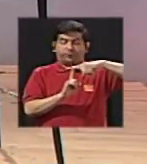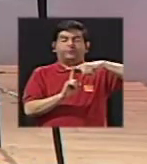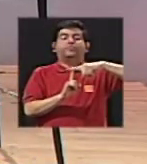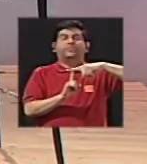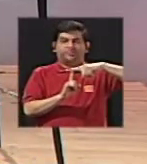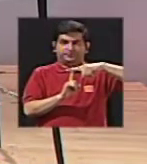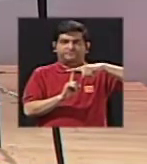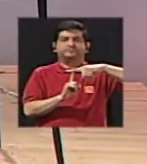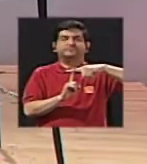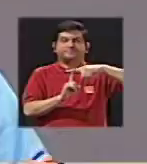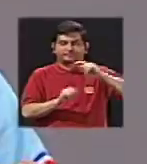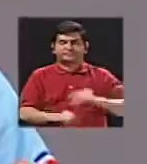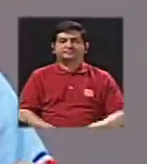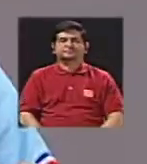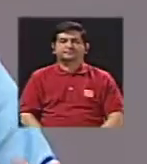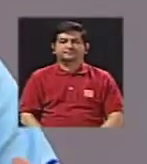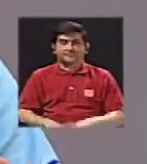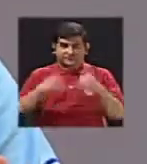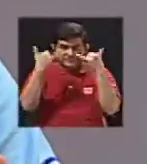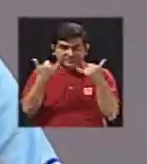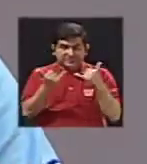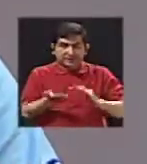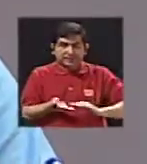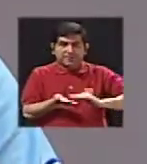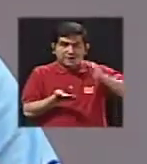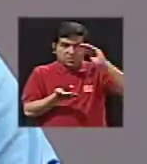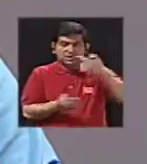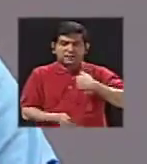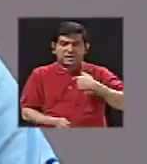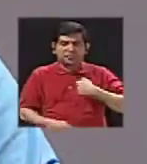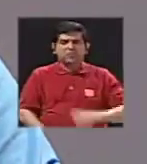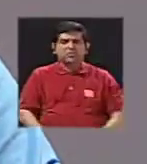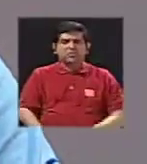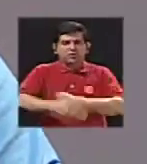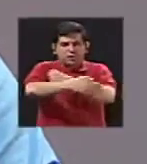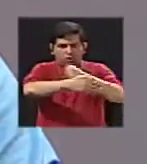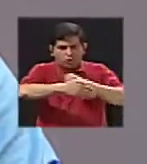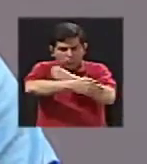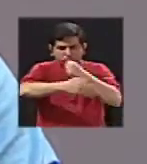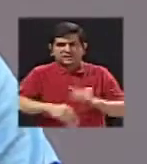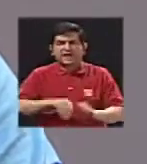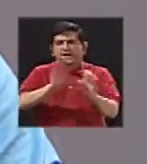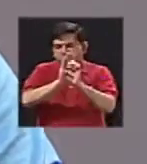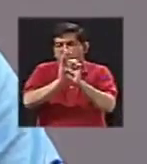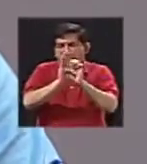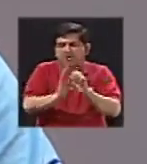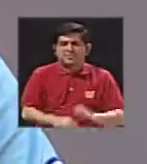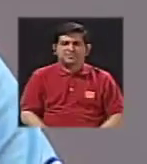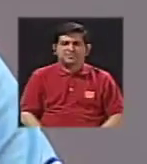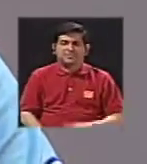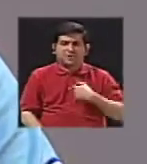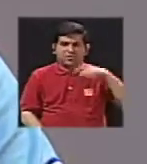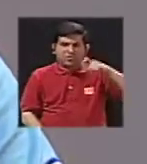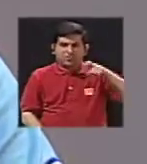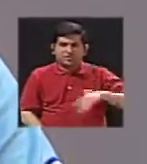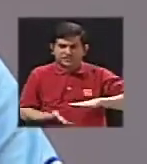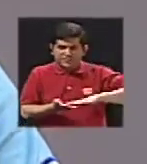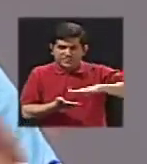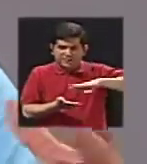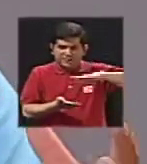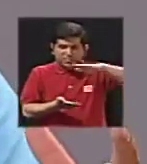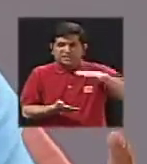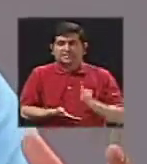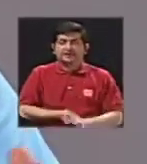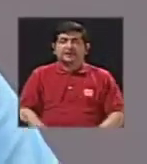pues, si ya para subirle, pues, cuando uno está cocinando o algo así, siguiendo los ejemplos de eso, un poquito la temperatura, ¿verdad?,